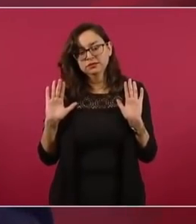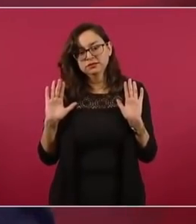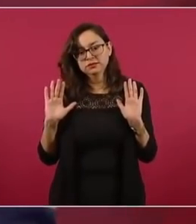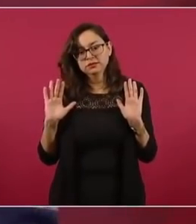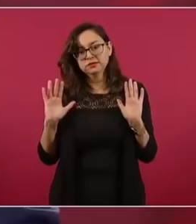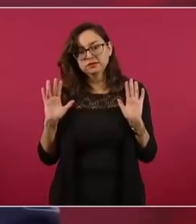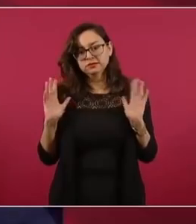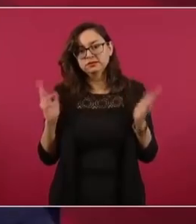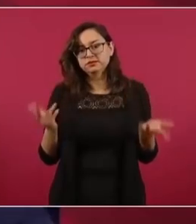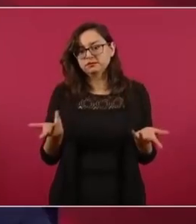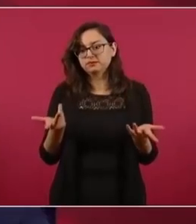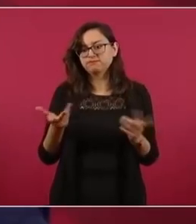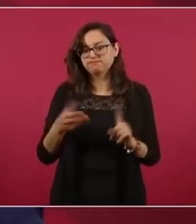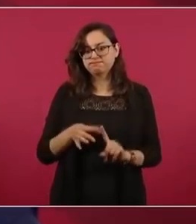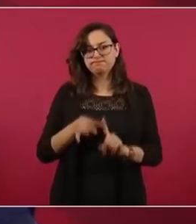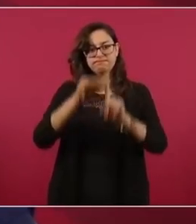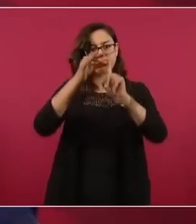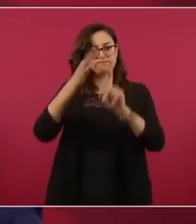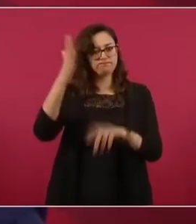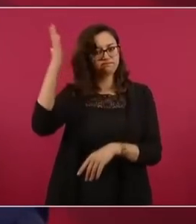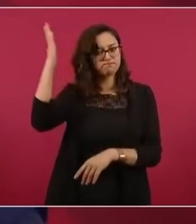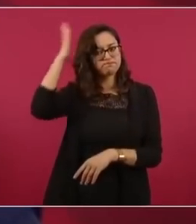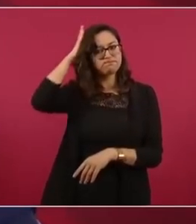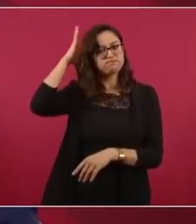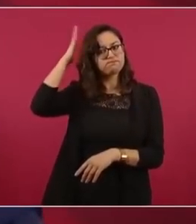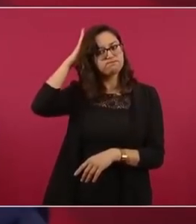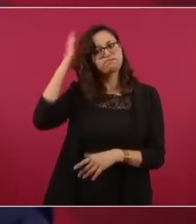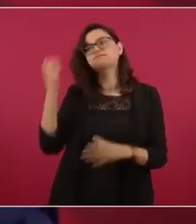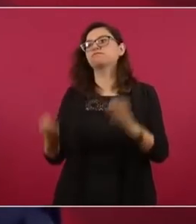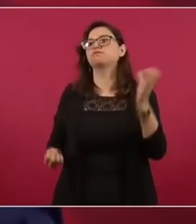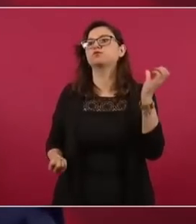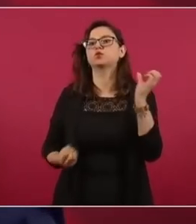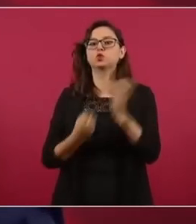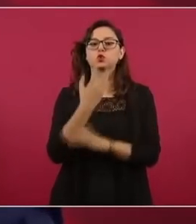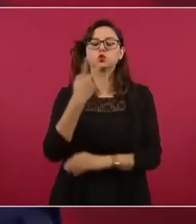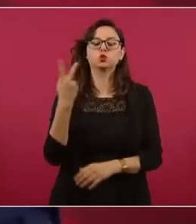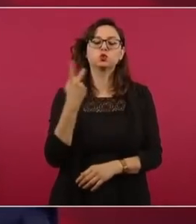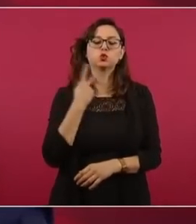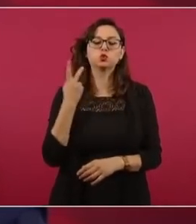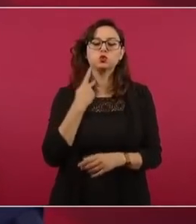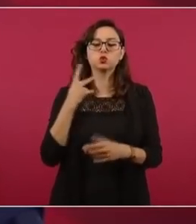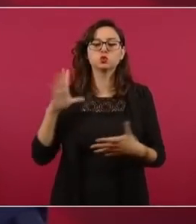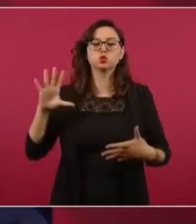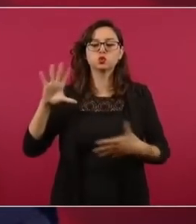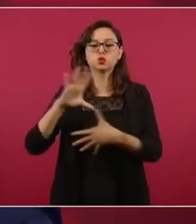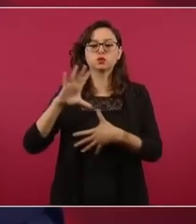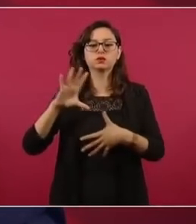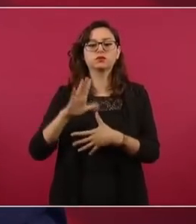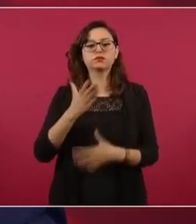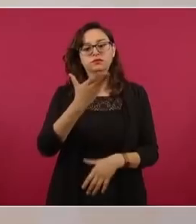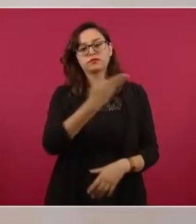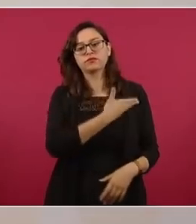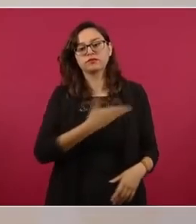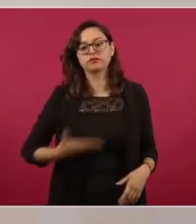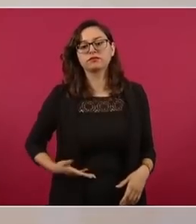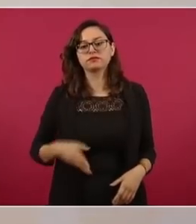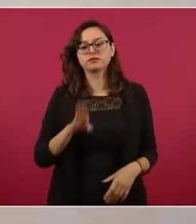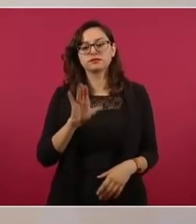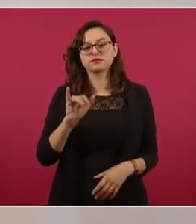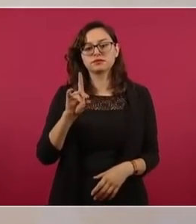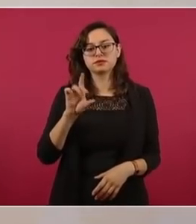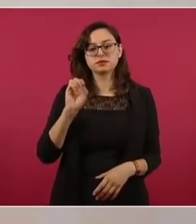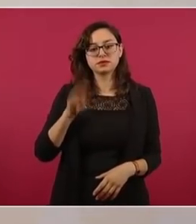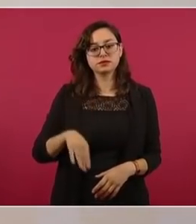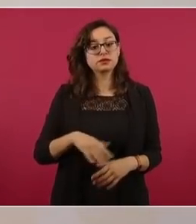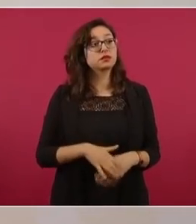convertirse en el conductor de esta nueva política en América, es el presidente Biden. ¿Tiempo de